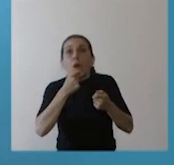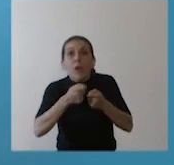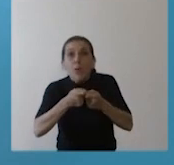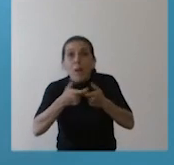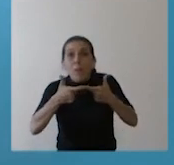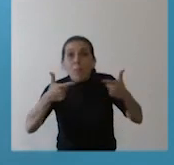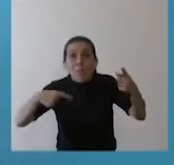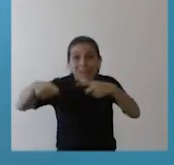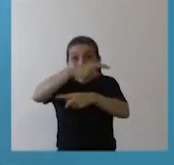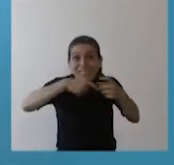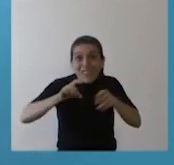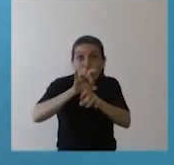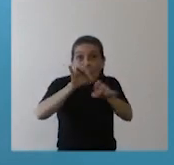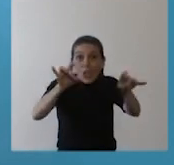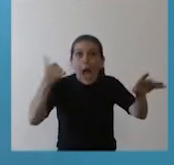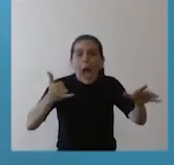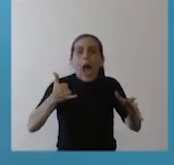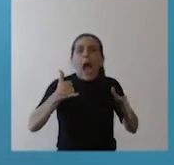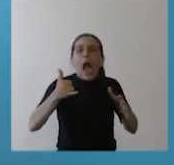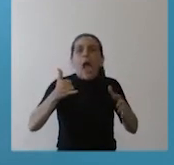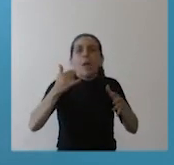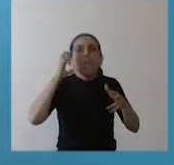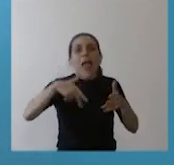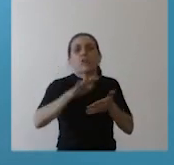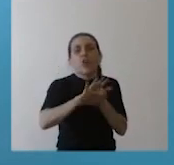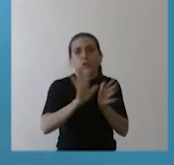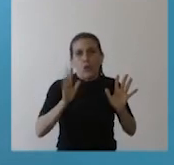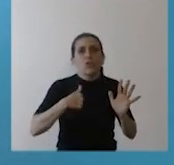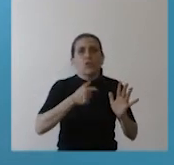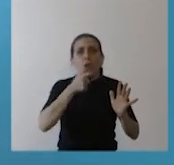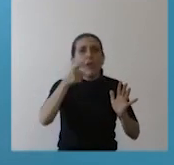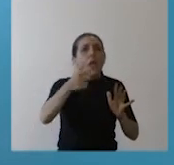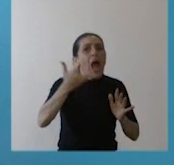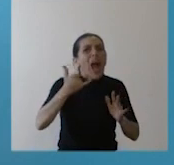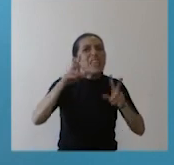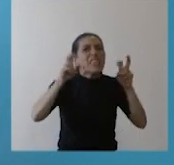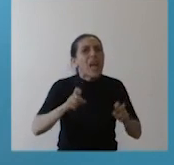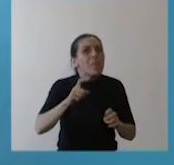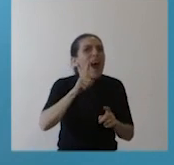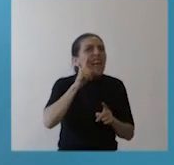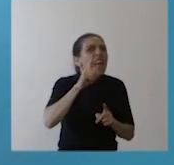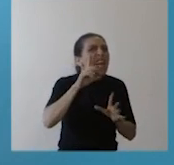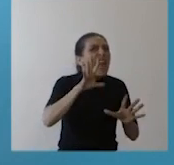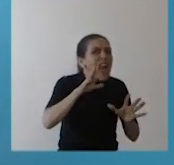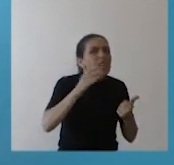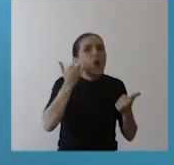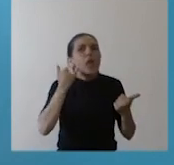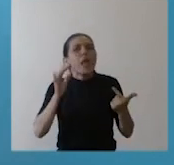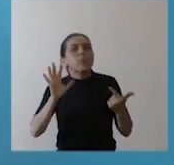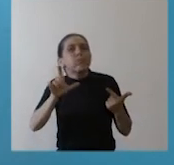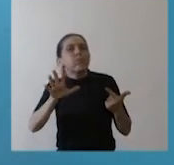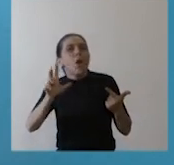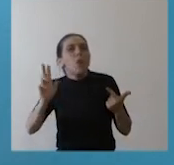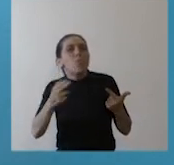circulación local. Quiero subrayar que hay una diferencia muy clara en términos de riesgo y mortalidad para la población general